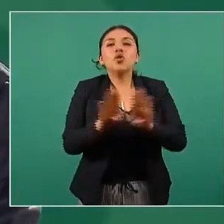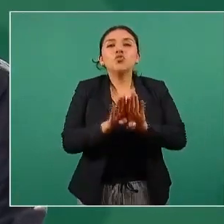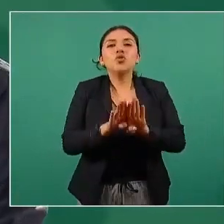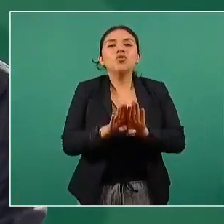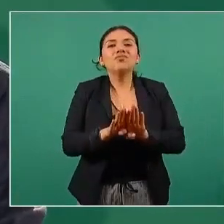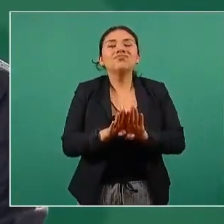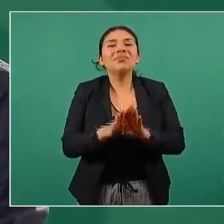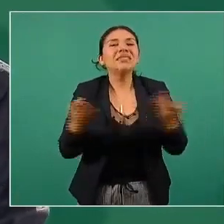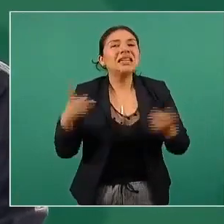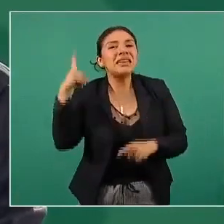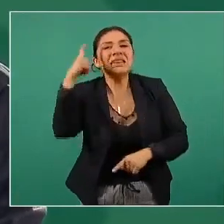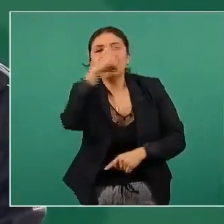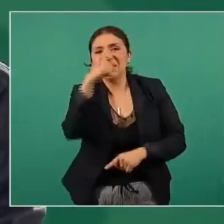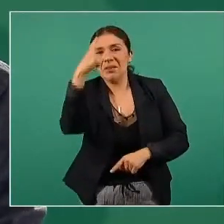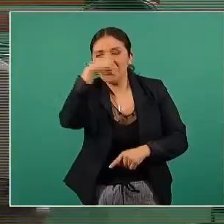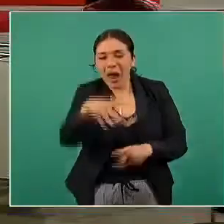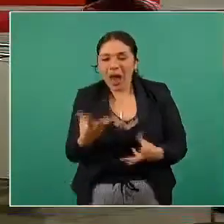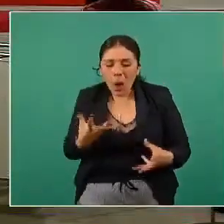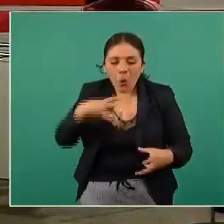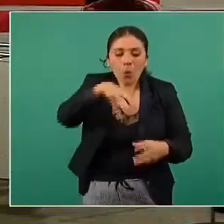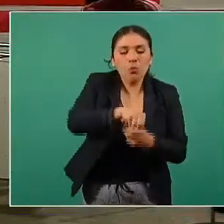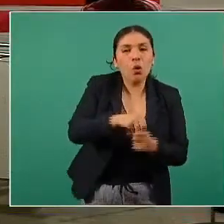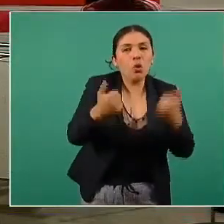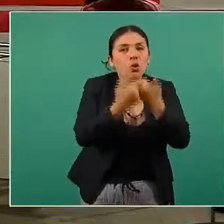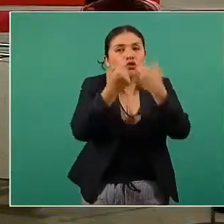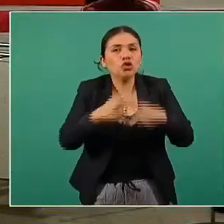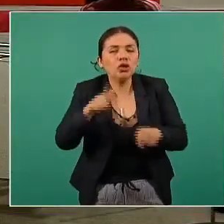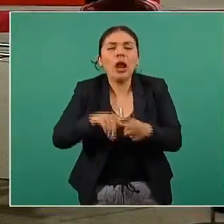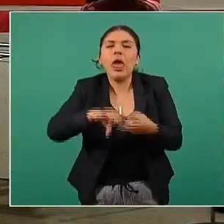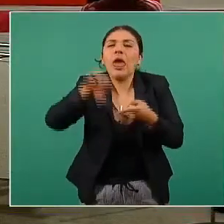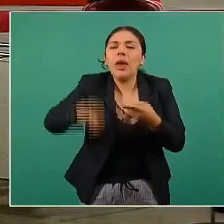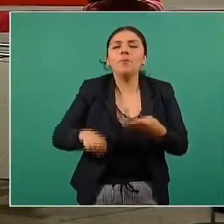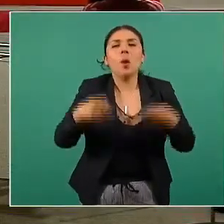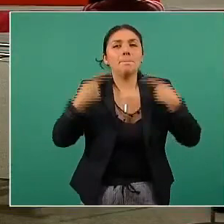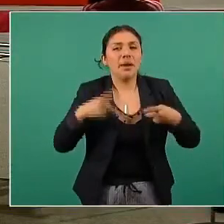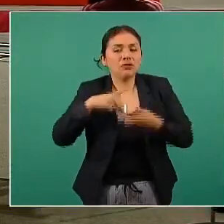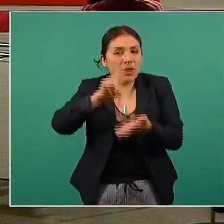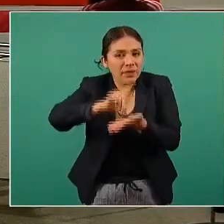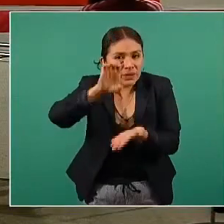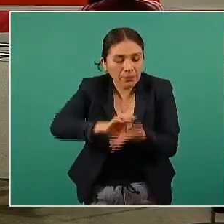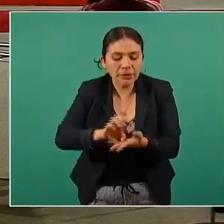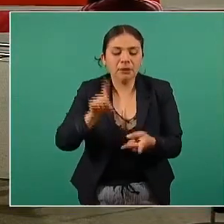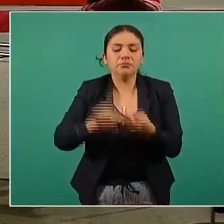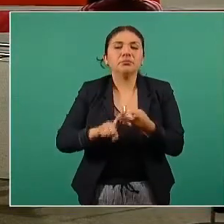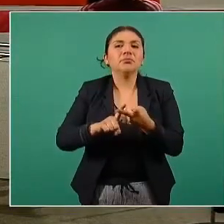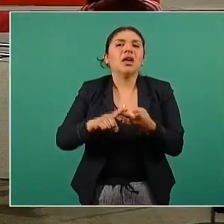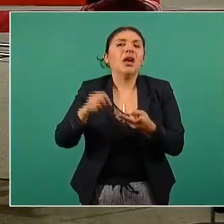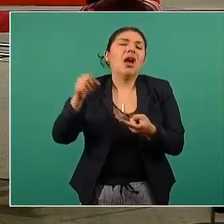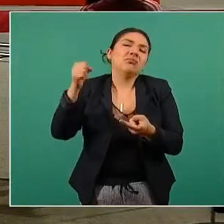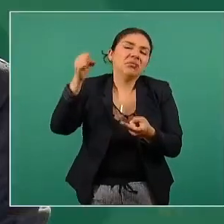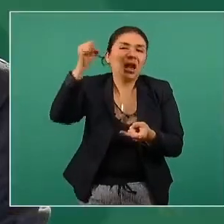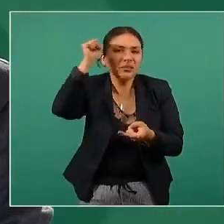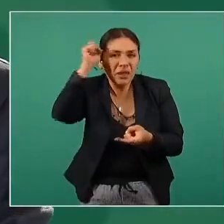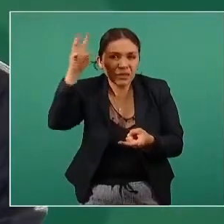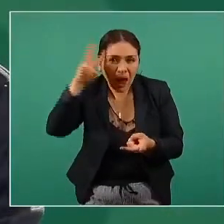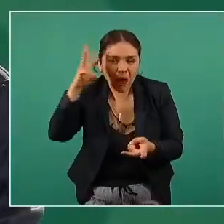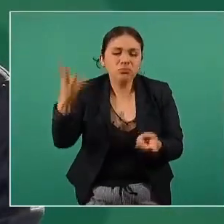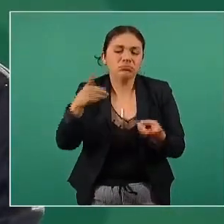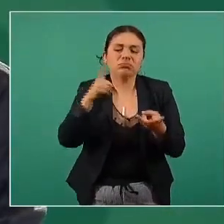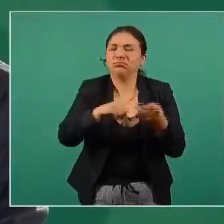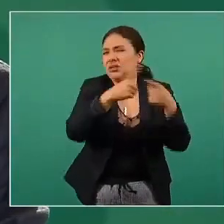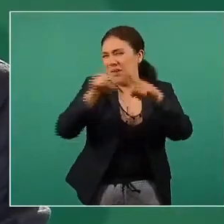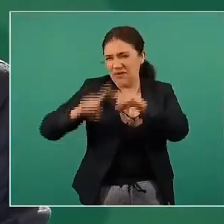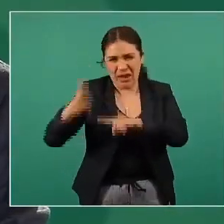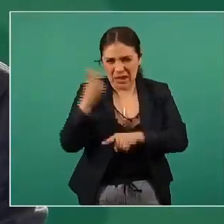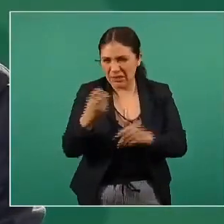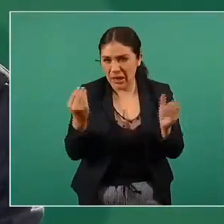adversa la integración social. personas que viven con discapacidad, personas que tienen síndrome de Down y varias otras.